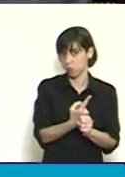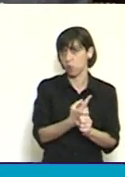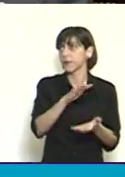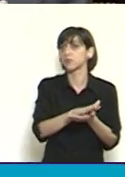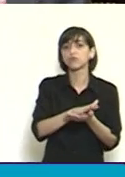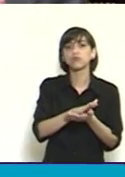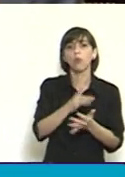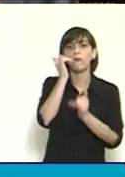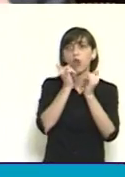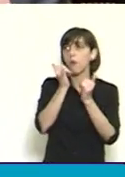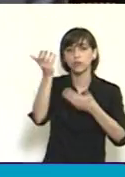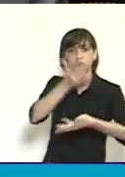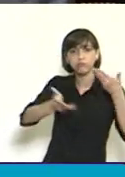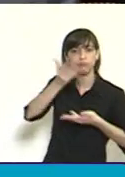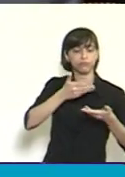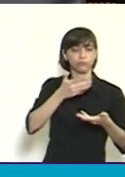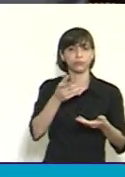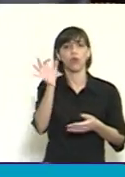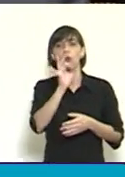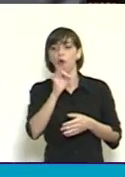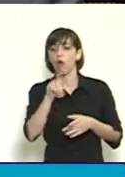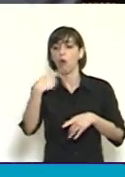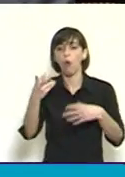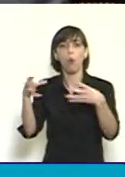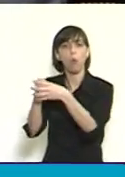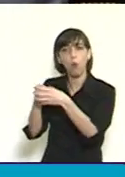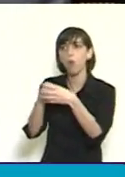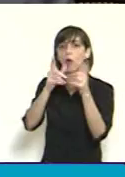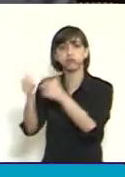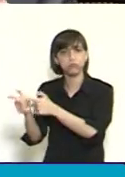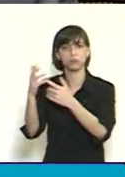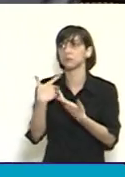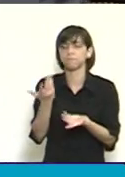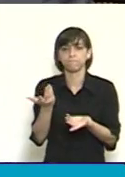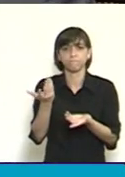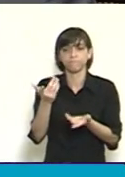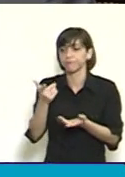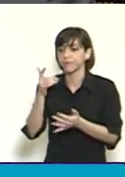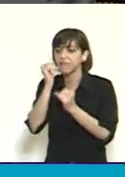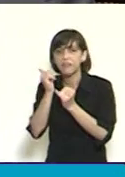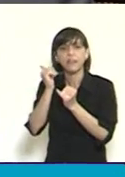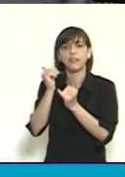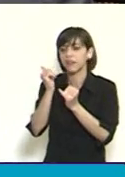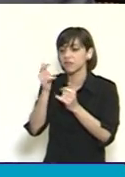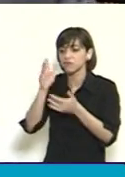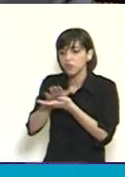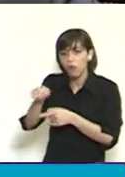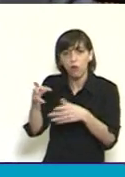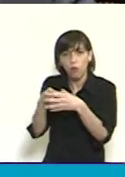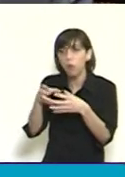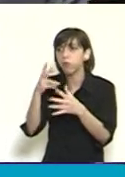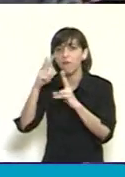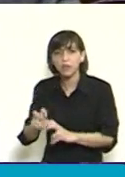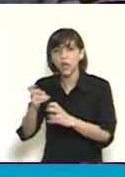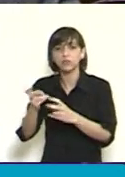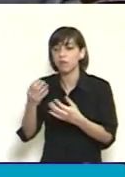de información o de persecución criminal que establecen los tratados internacionales como el de comercio de armas que nosotros hemos